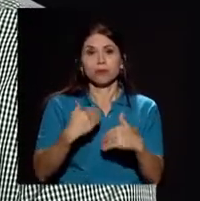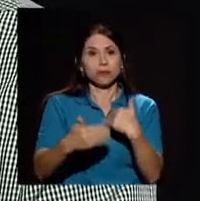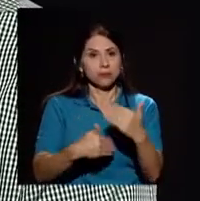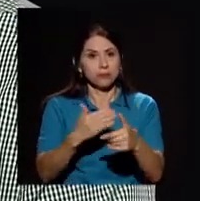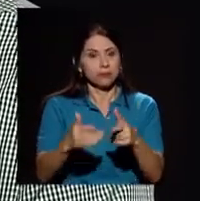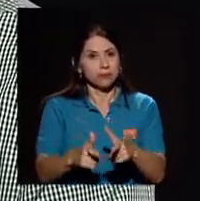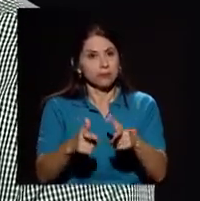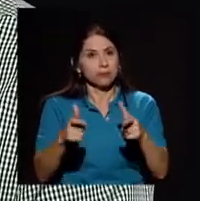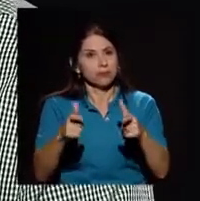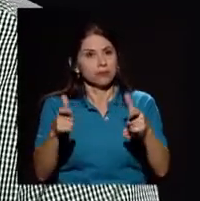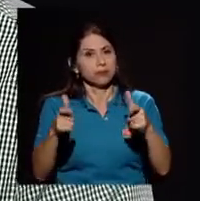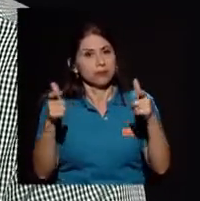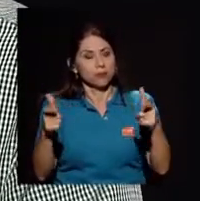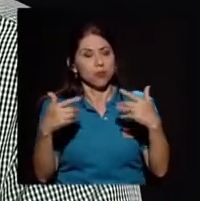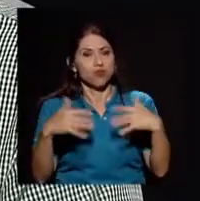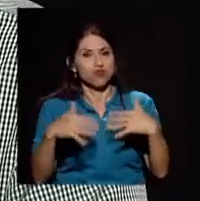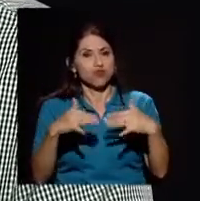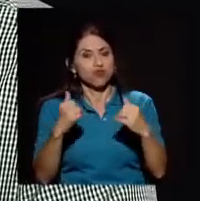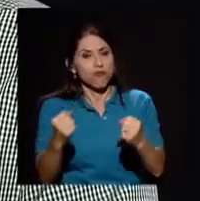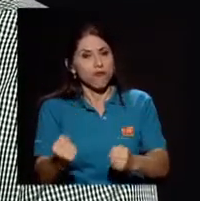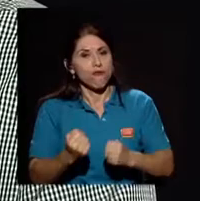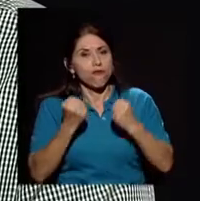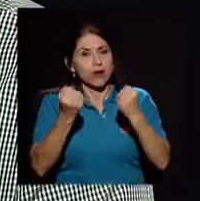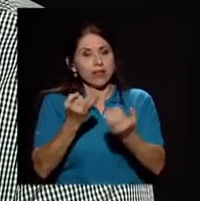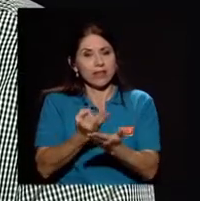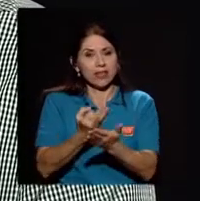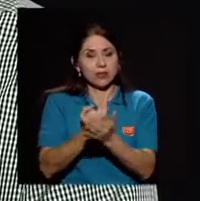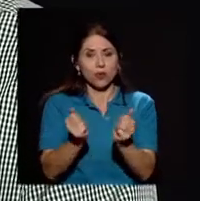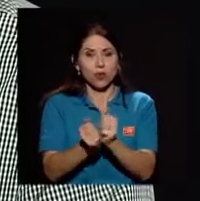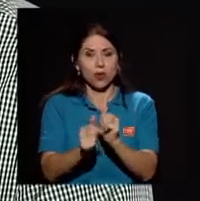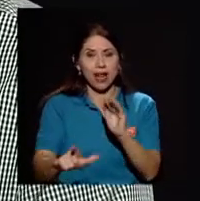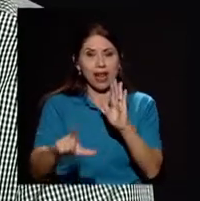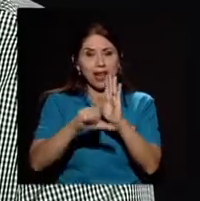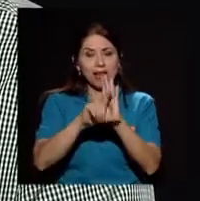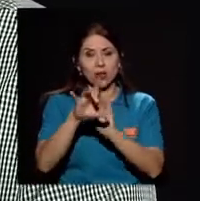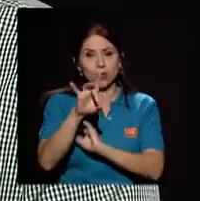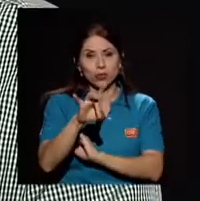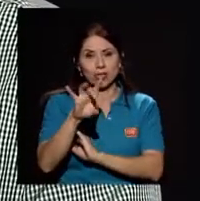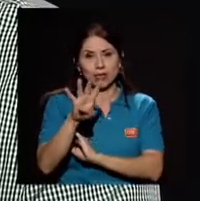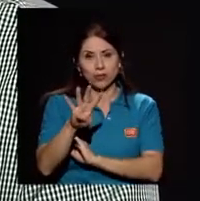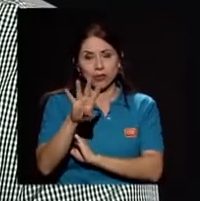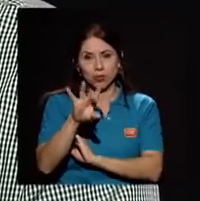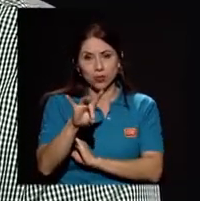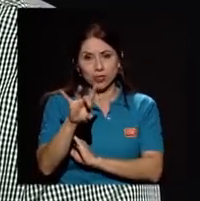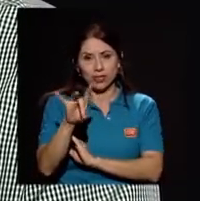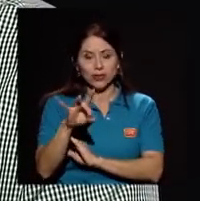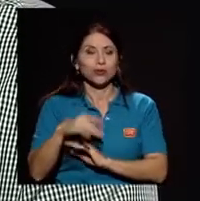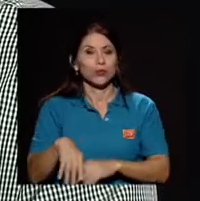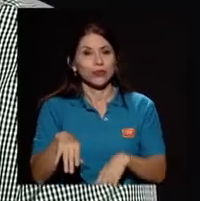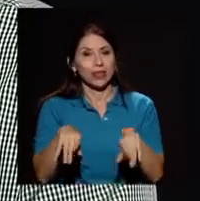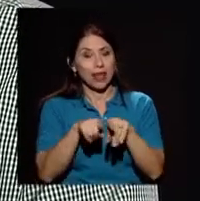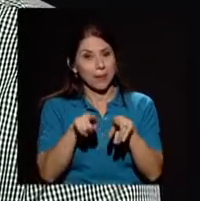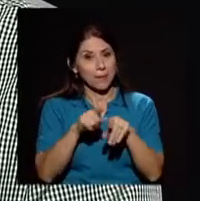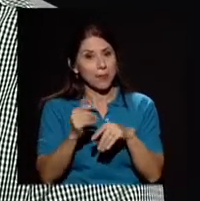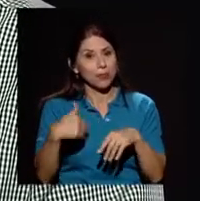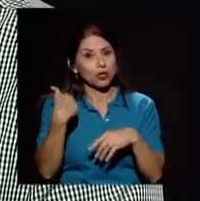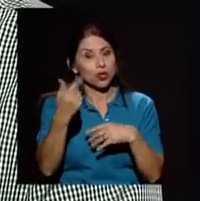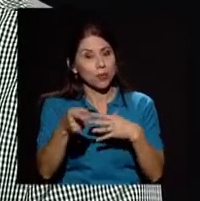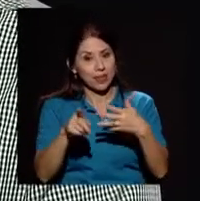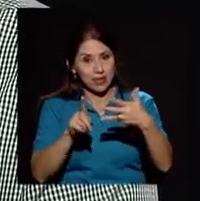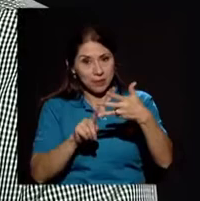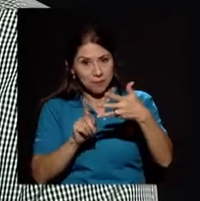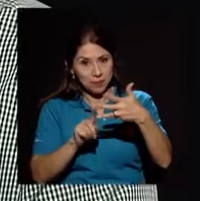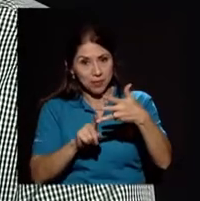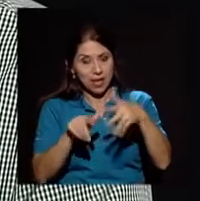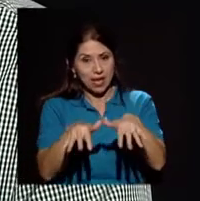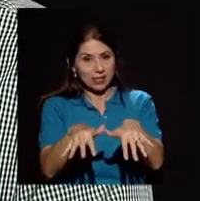y hemos tenido un fuerte financiamiento desde la ley número 84-88 y también posteriormente tuvimos la Asamblea